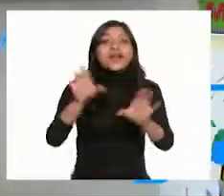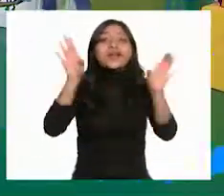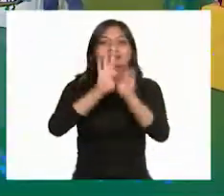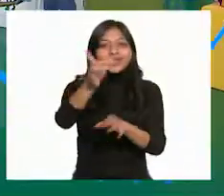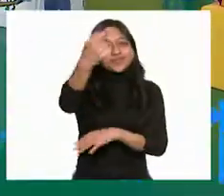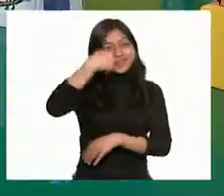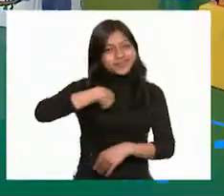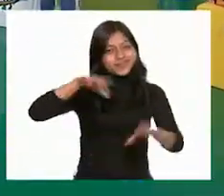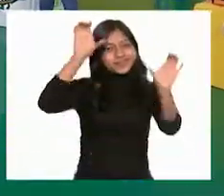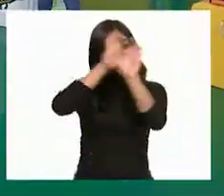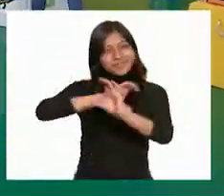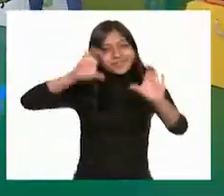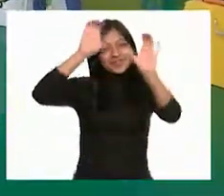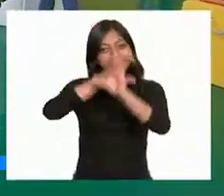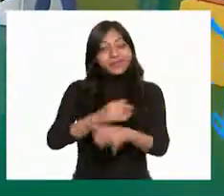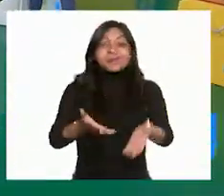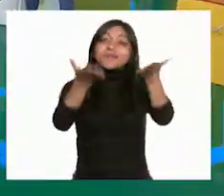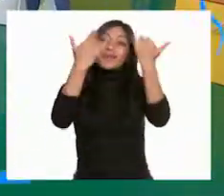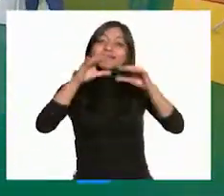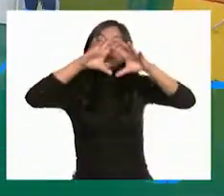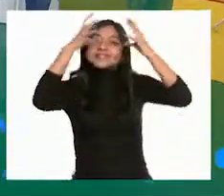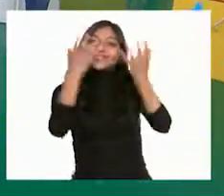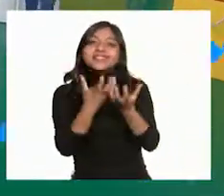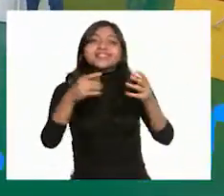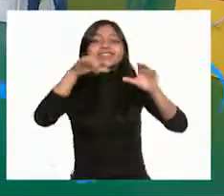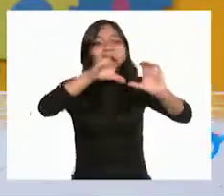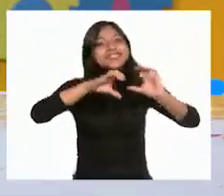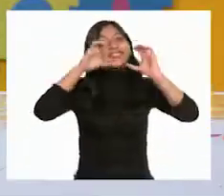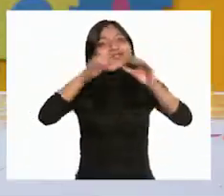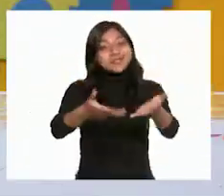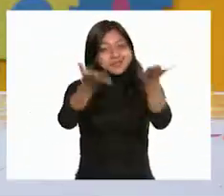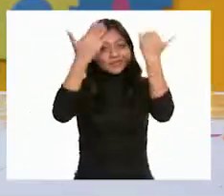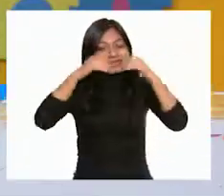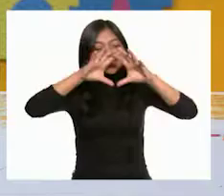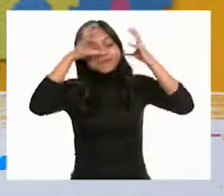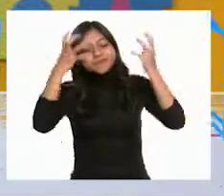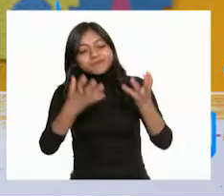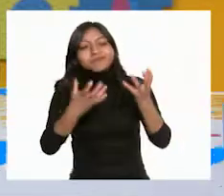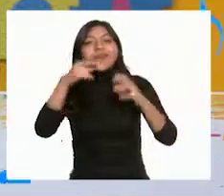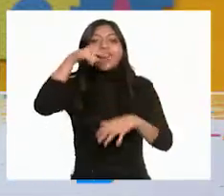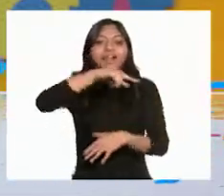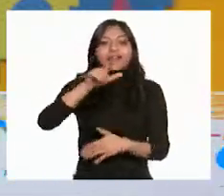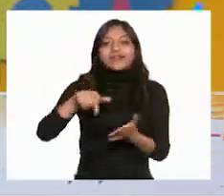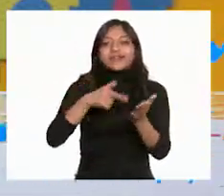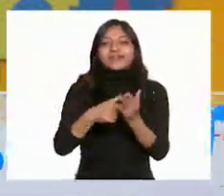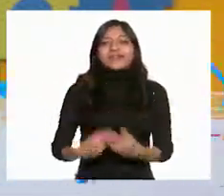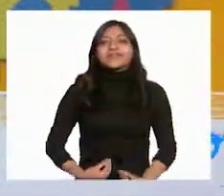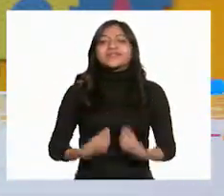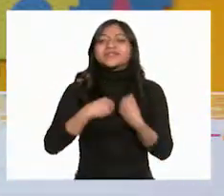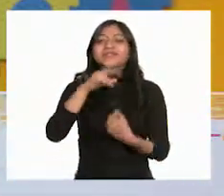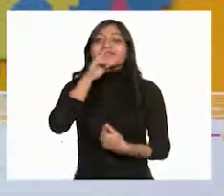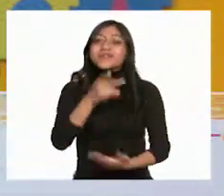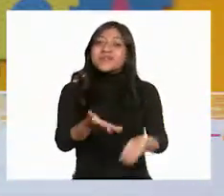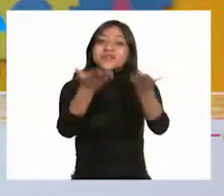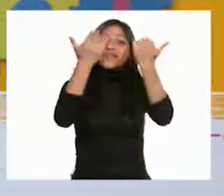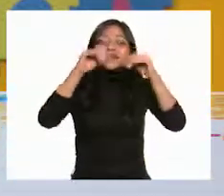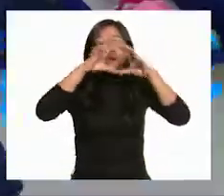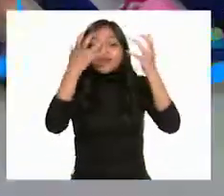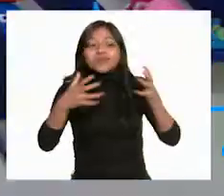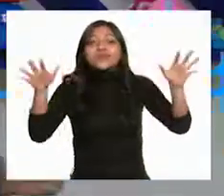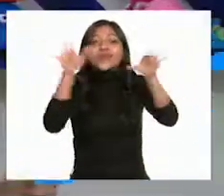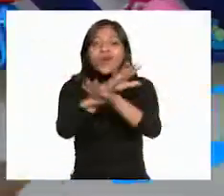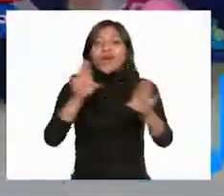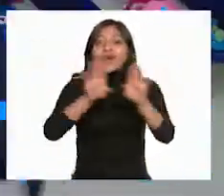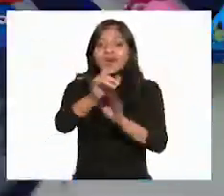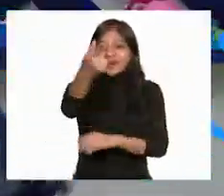una canción. Vamos a cuidar la tierra, vamos a vivir mejor, vamos a cambiar el mundo